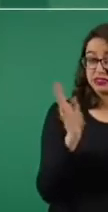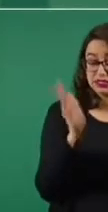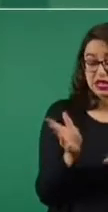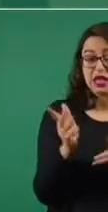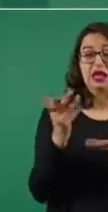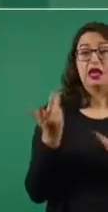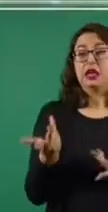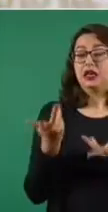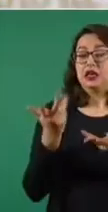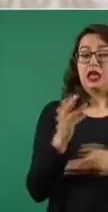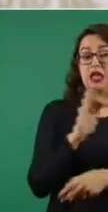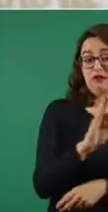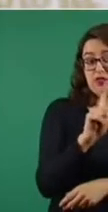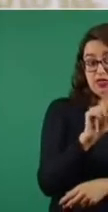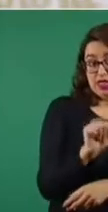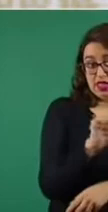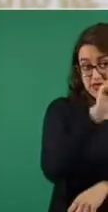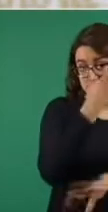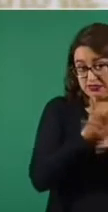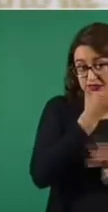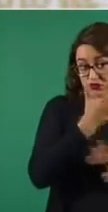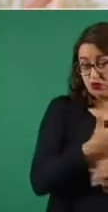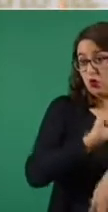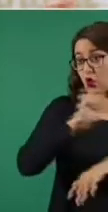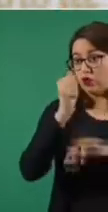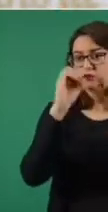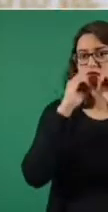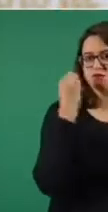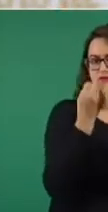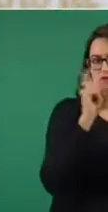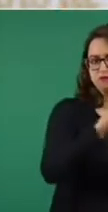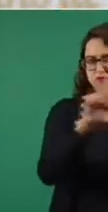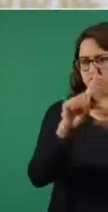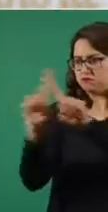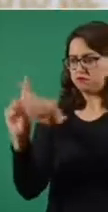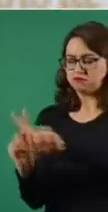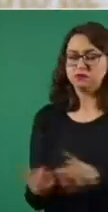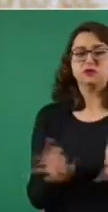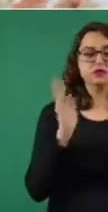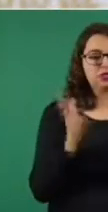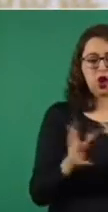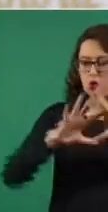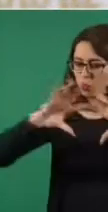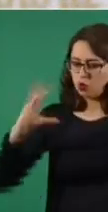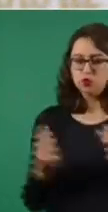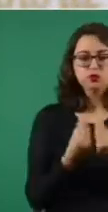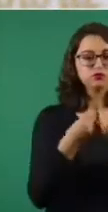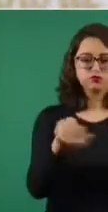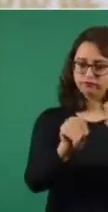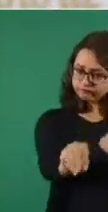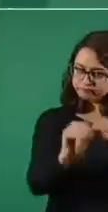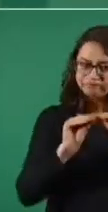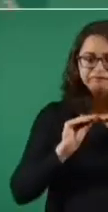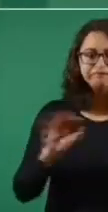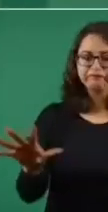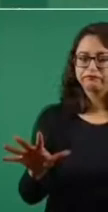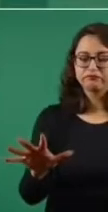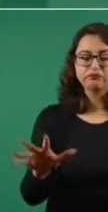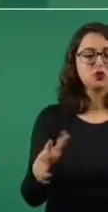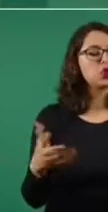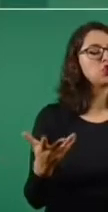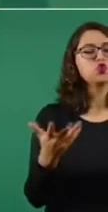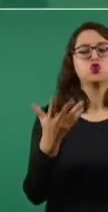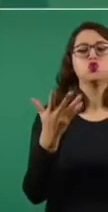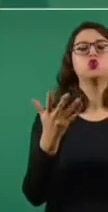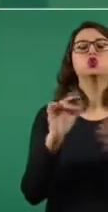Unidos, FDA por sus siglas en inglés, acaban de emitir un comunicado conjunto diciendo exactamente eso, que a pesar de que